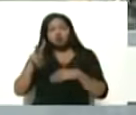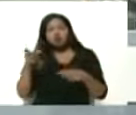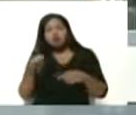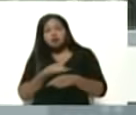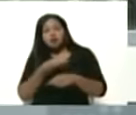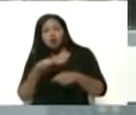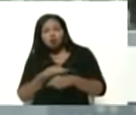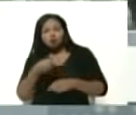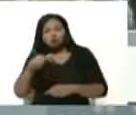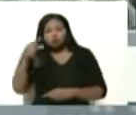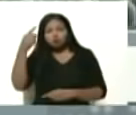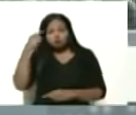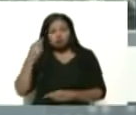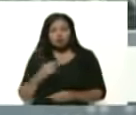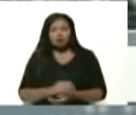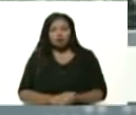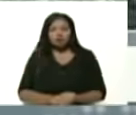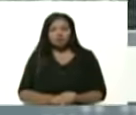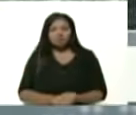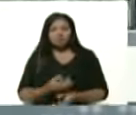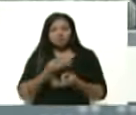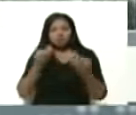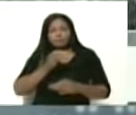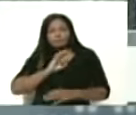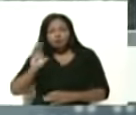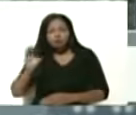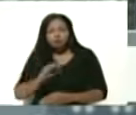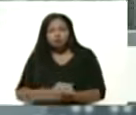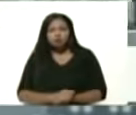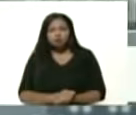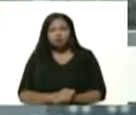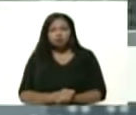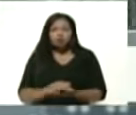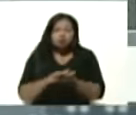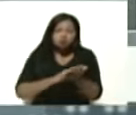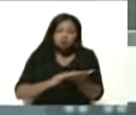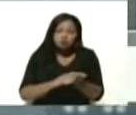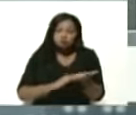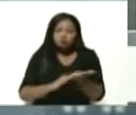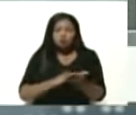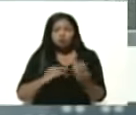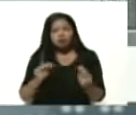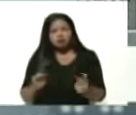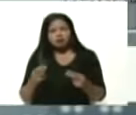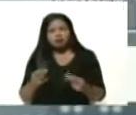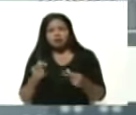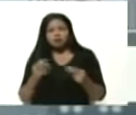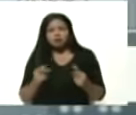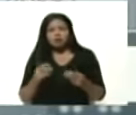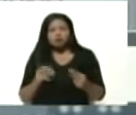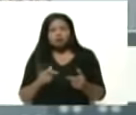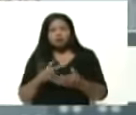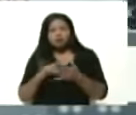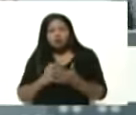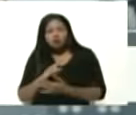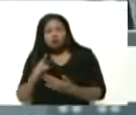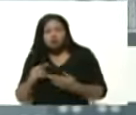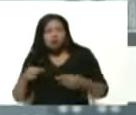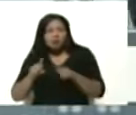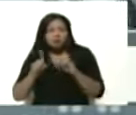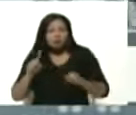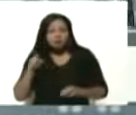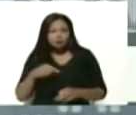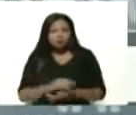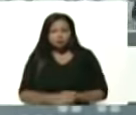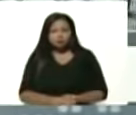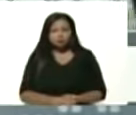de júbilo patriótico la recuperación y la reactivación de fertilizantes de Oriente. Yo